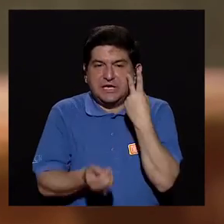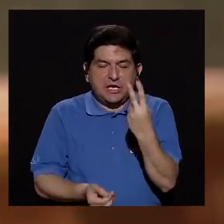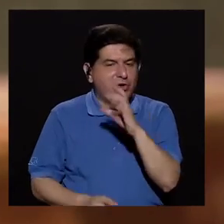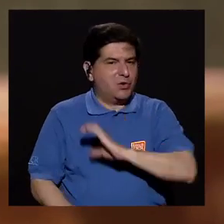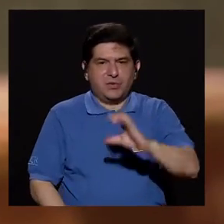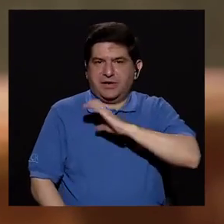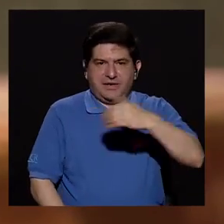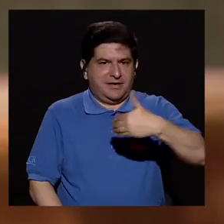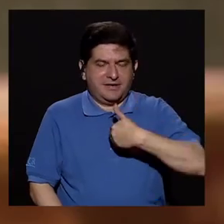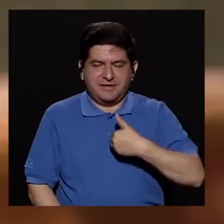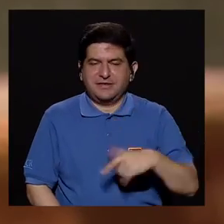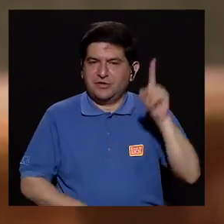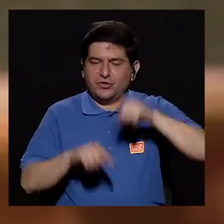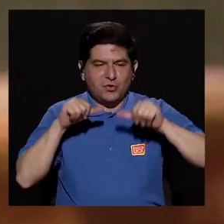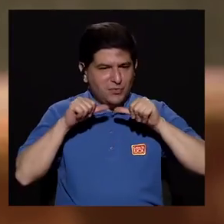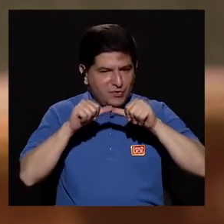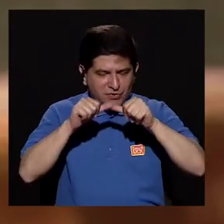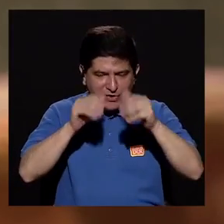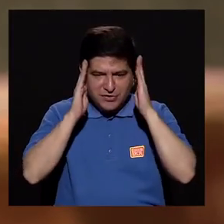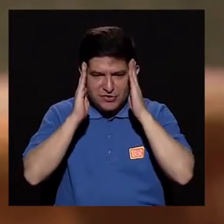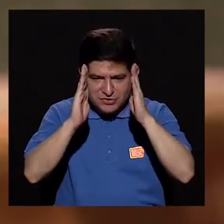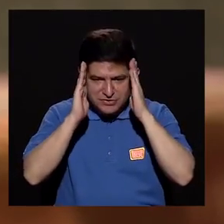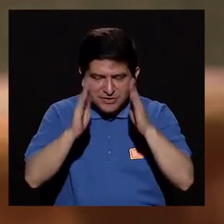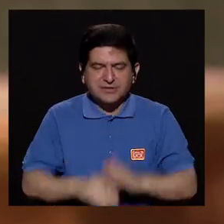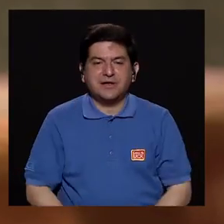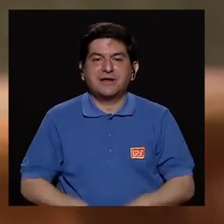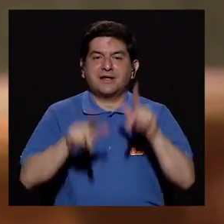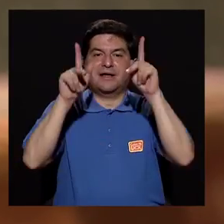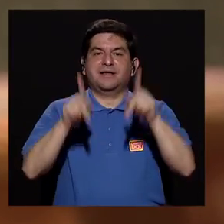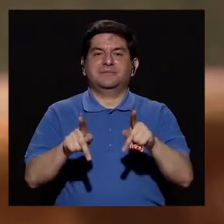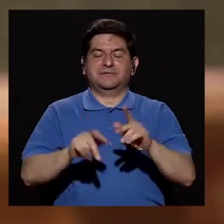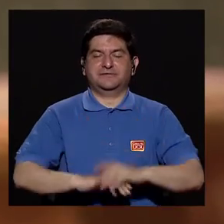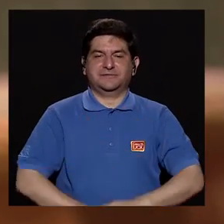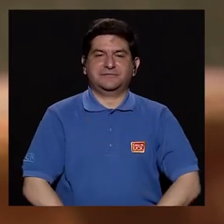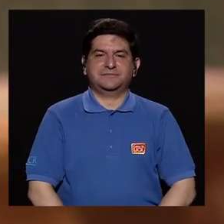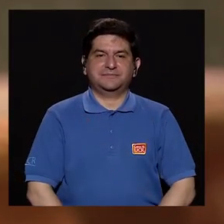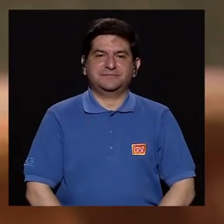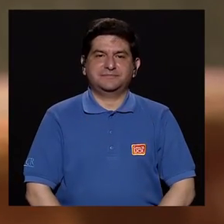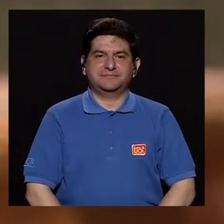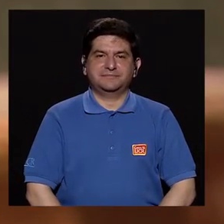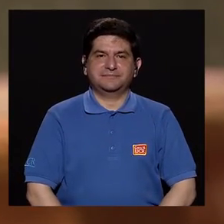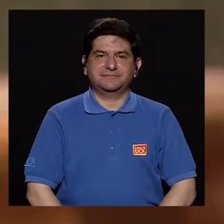sus características, porque no vamos a poder seguir darle control al paciente adecuadamente.